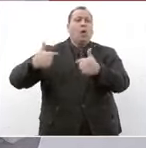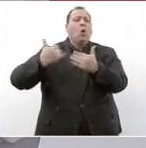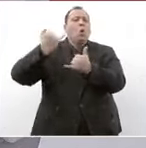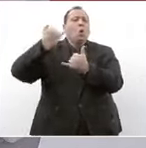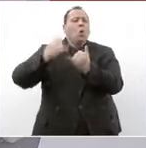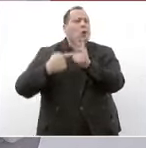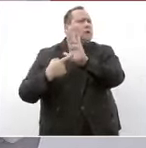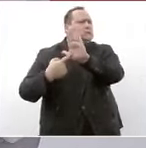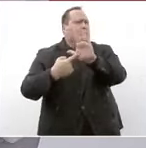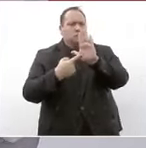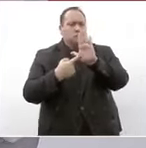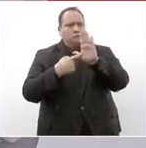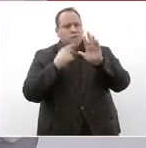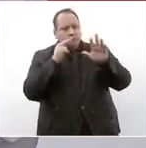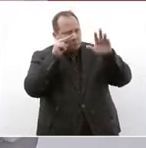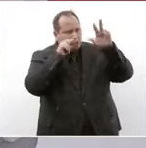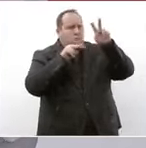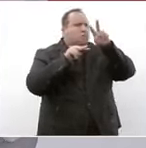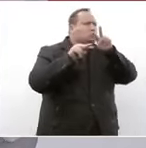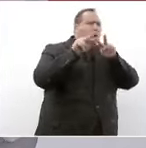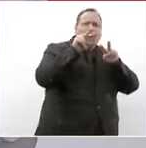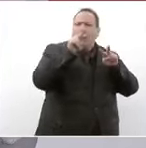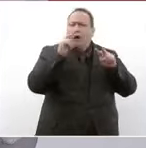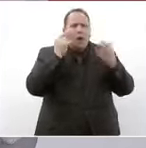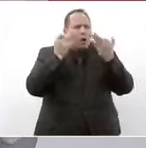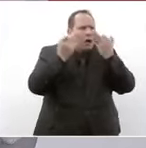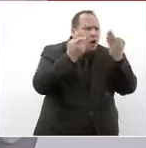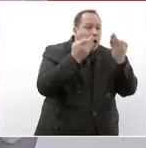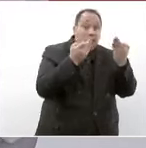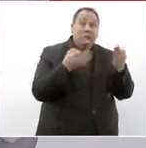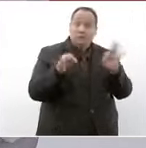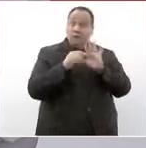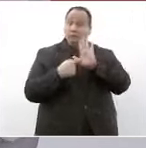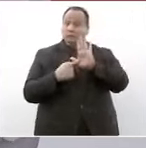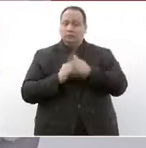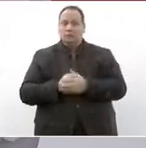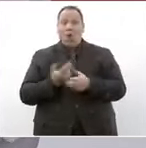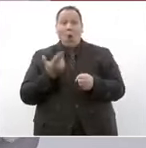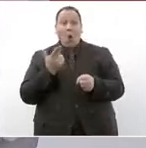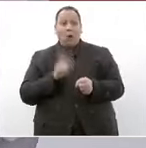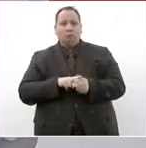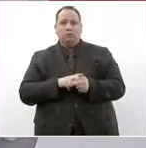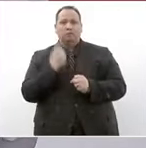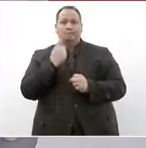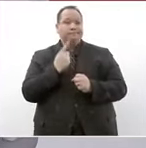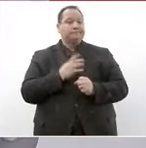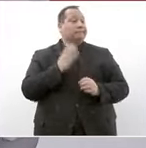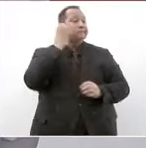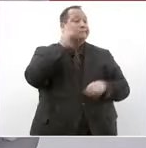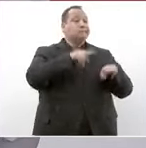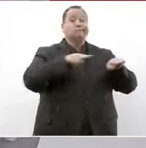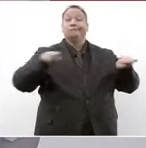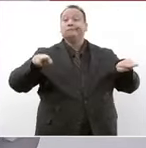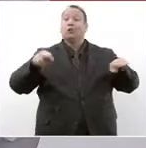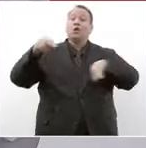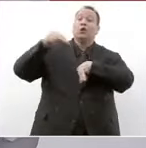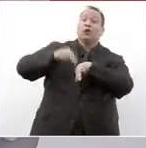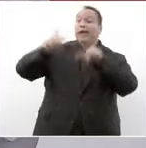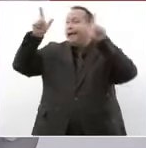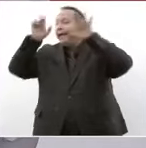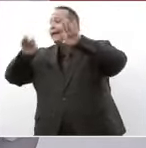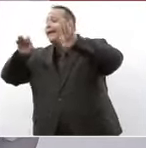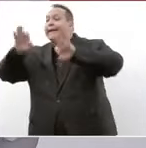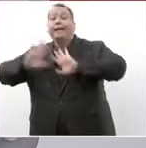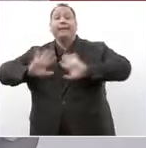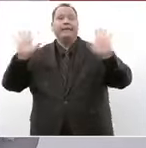y esto es importante. Constatamos también que un hospital no sólo son camas, médicos, enfermeras